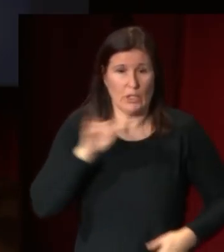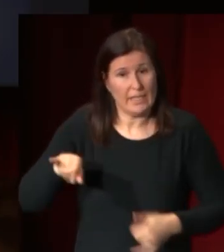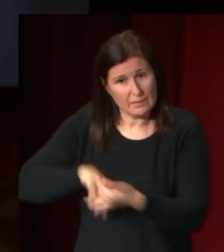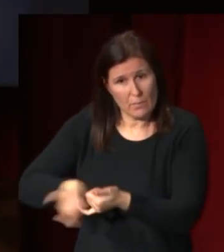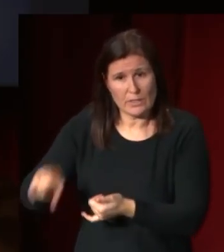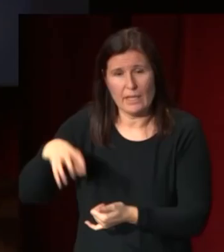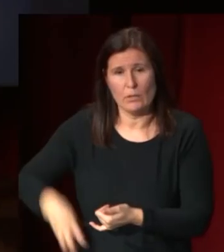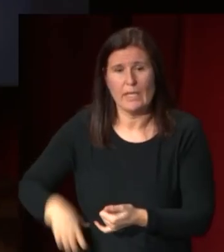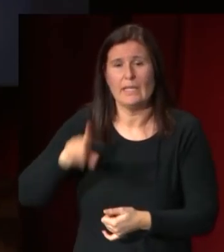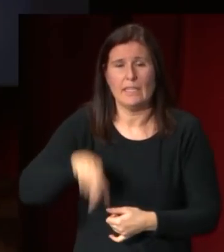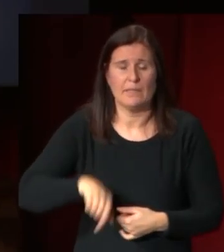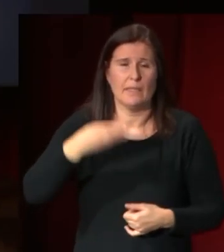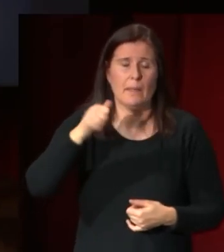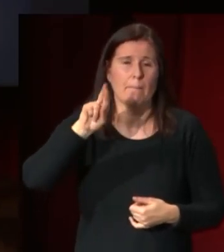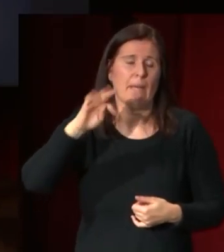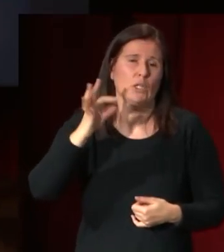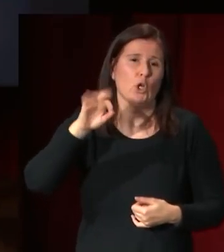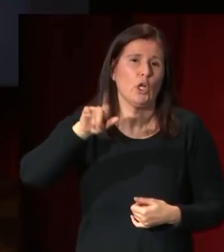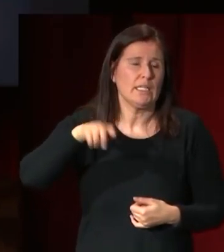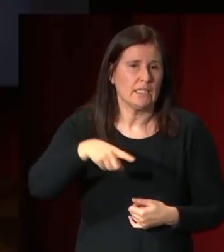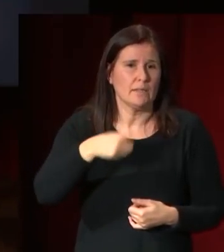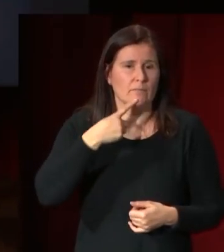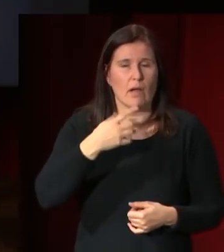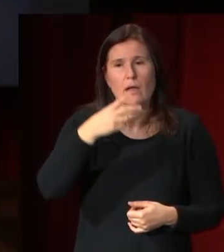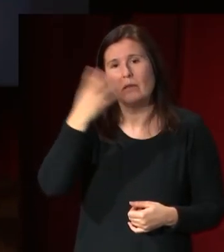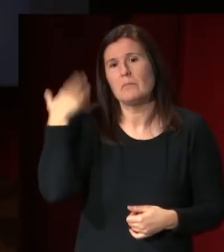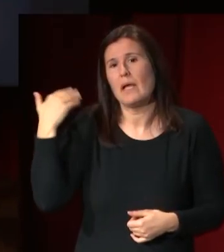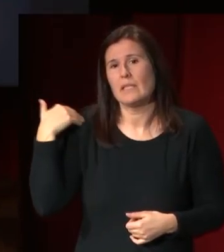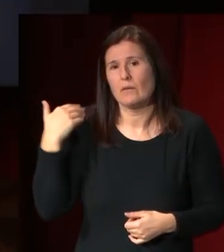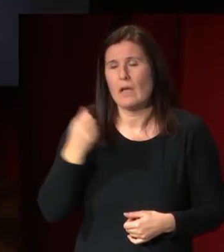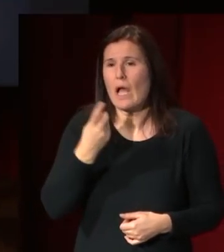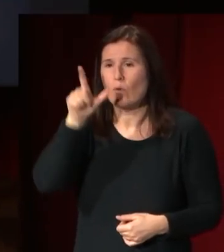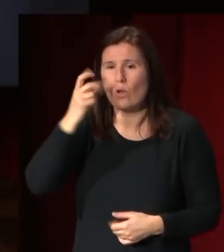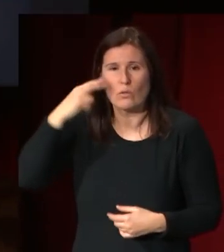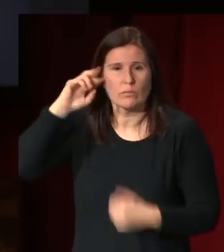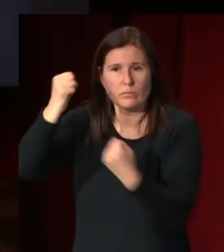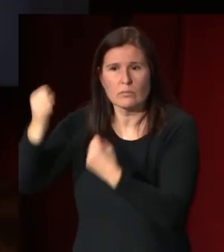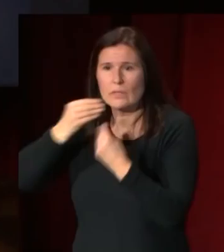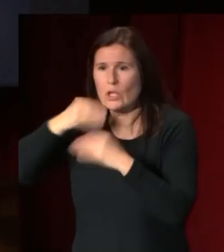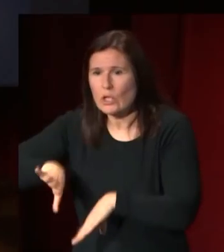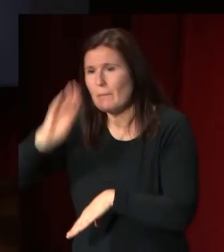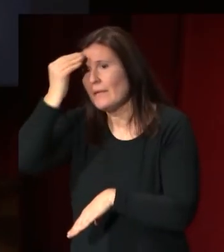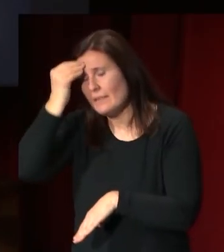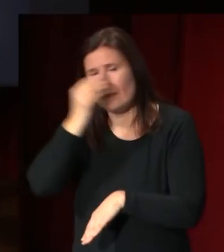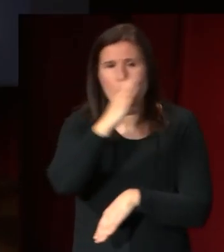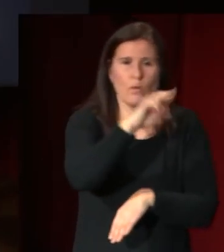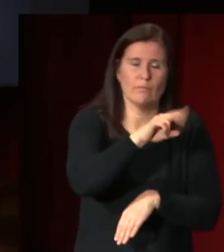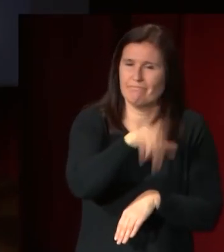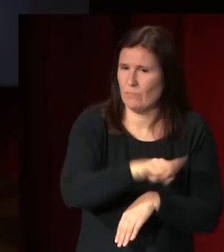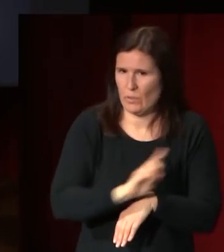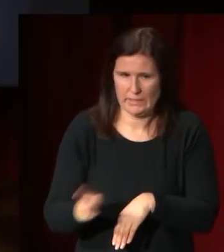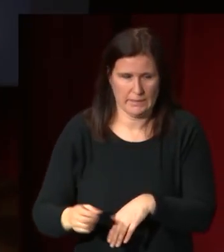también es de lorenzo bartolini aunque en el pasado algún historiador pensó que podía ser de álvarez cubero